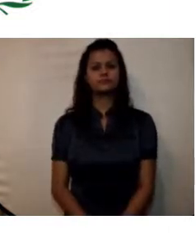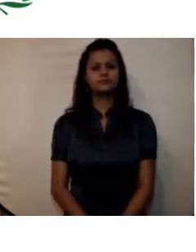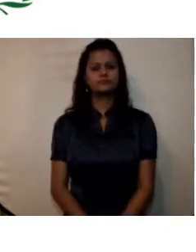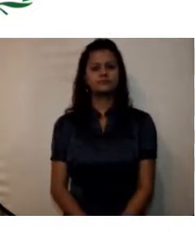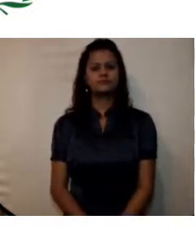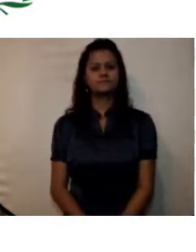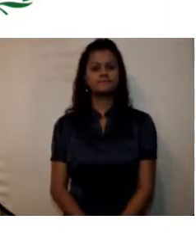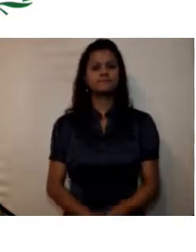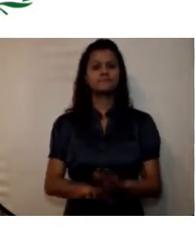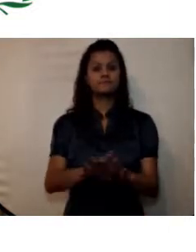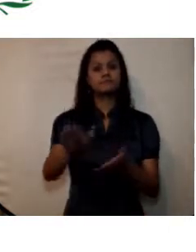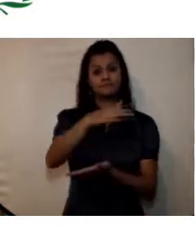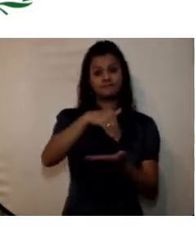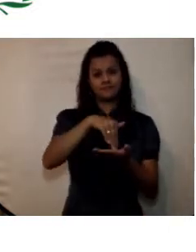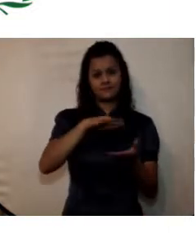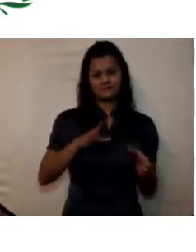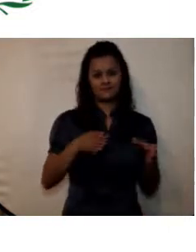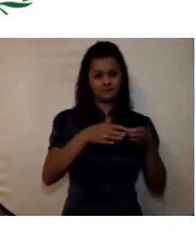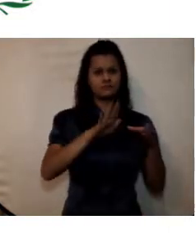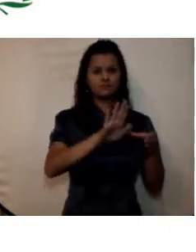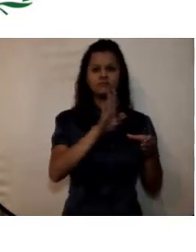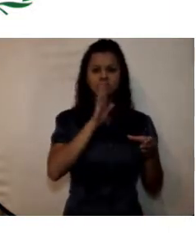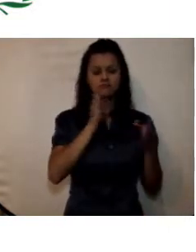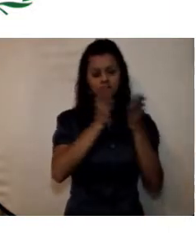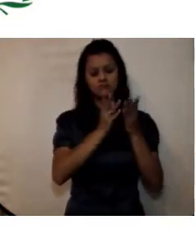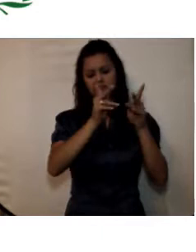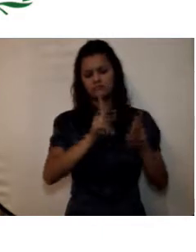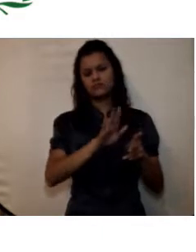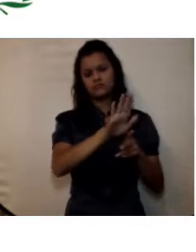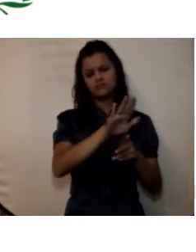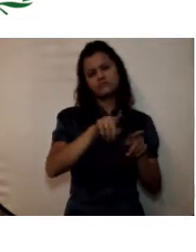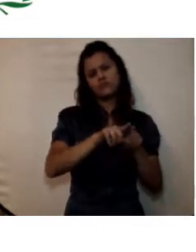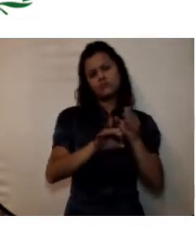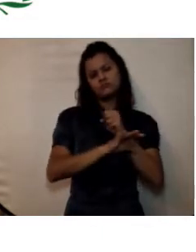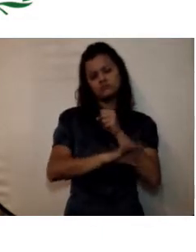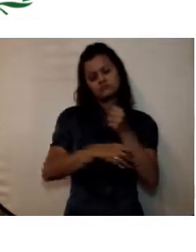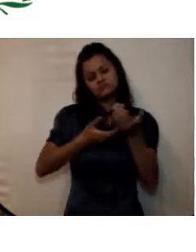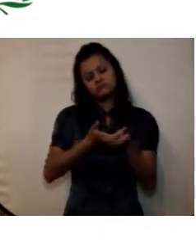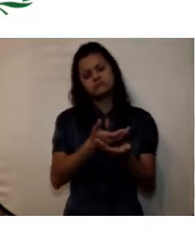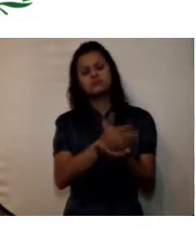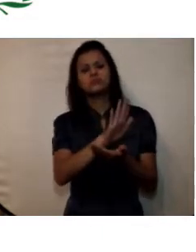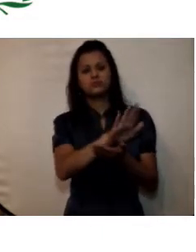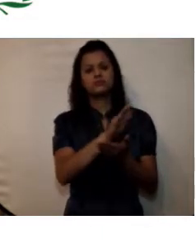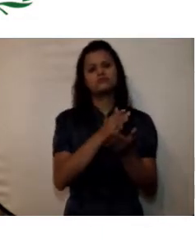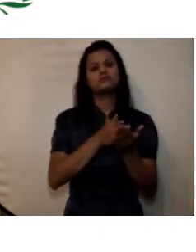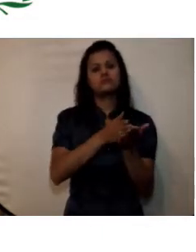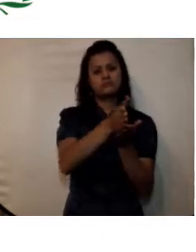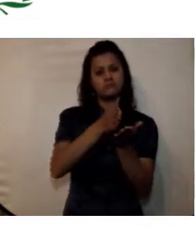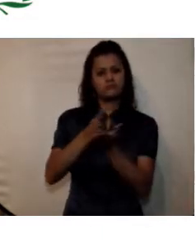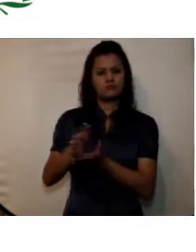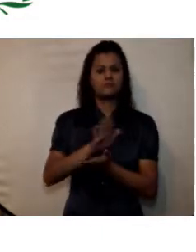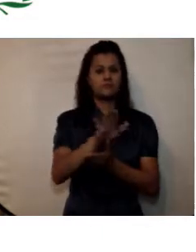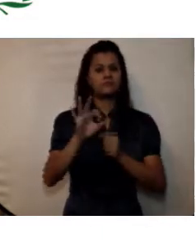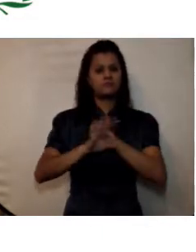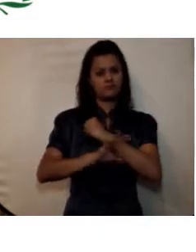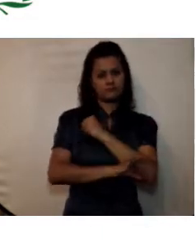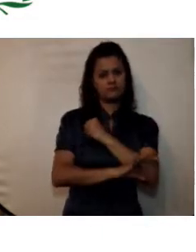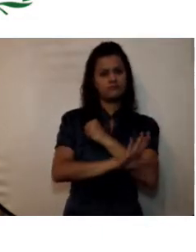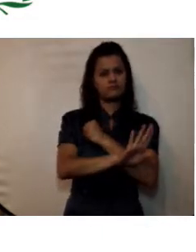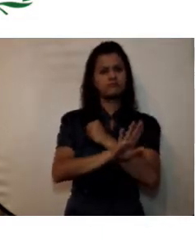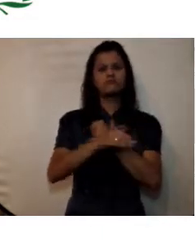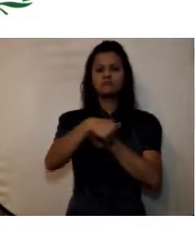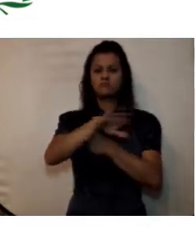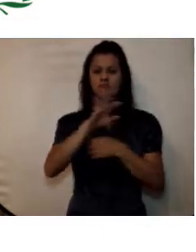el centro está conformado por docentes consejeros en cada uno de los programas académicos y psicológicos provenientes del área clínica y